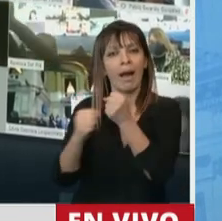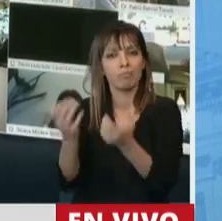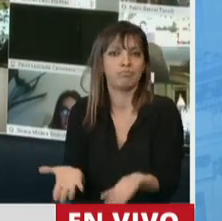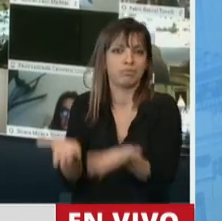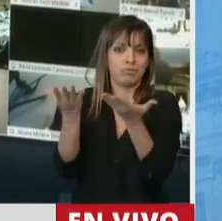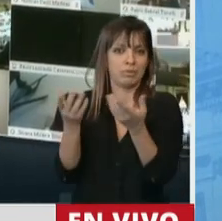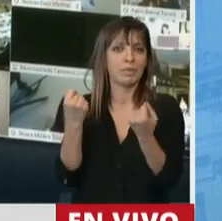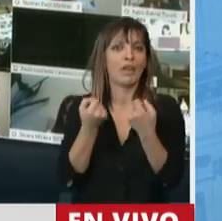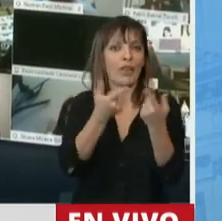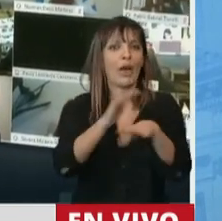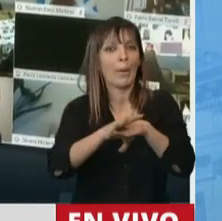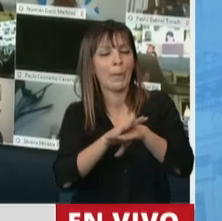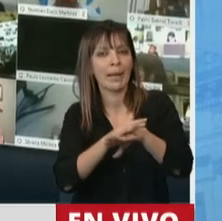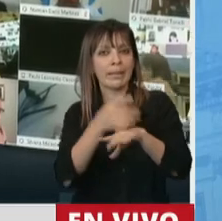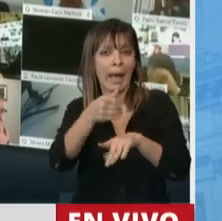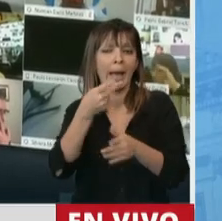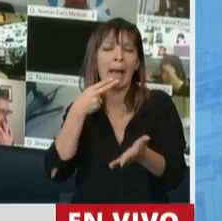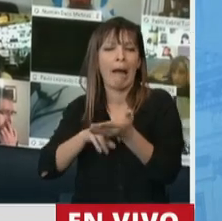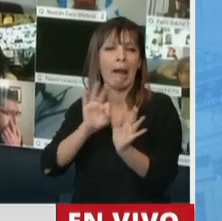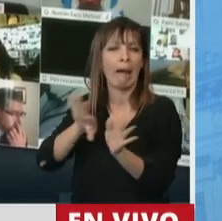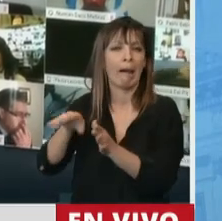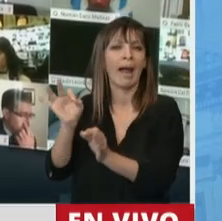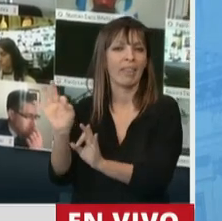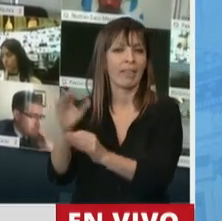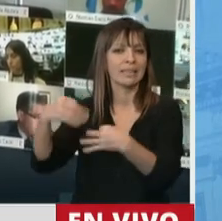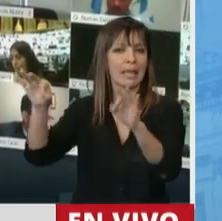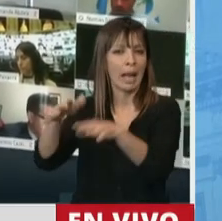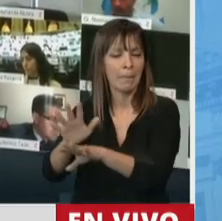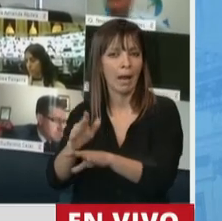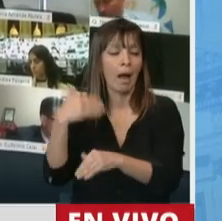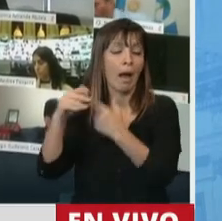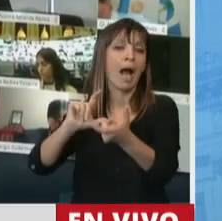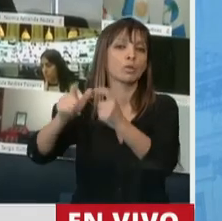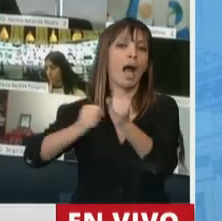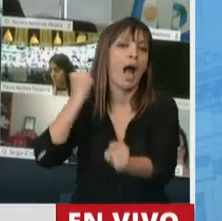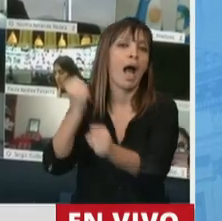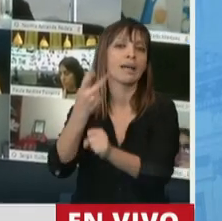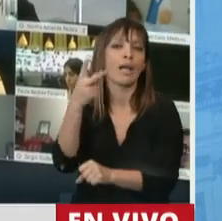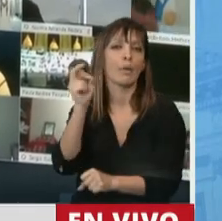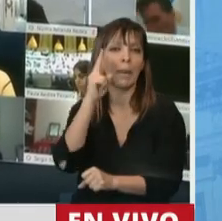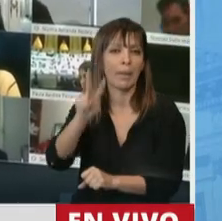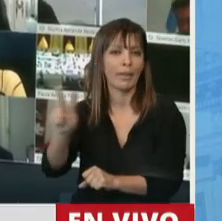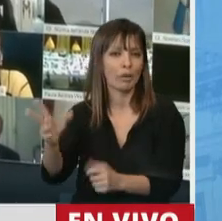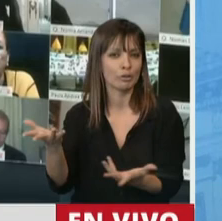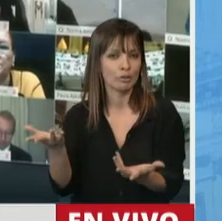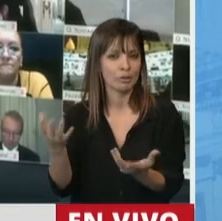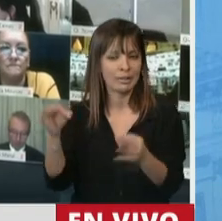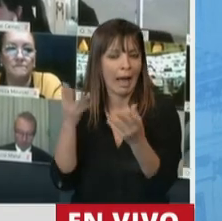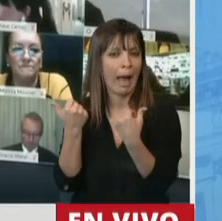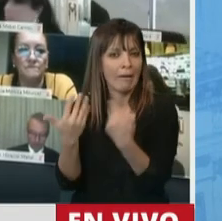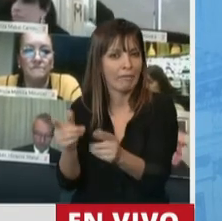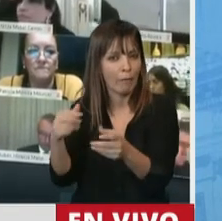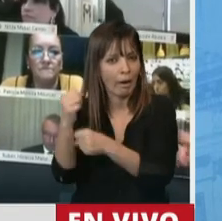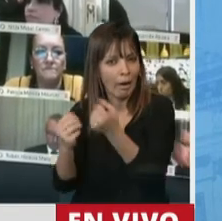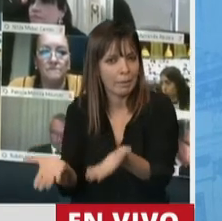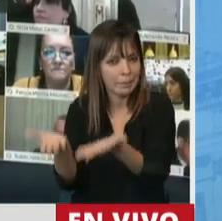pisos sobre los cuales no se pagan contribuciones patronales que se iban actualizando hasta el 2022. Estableció la